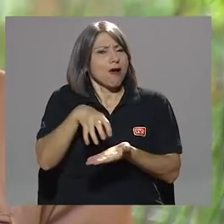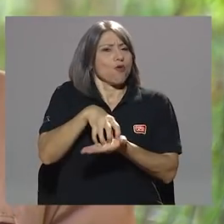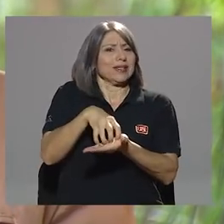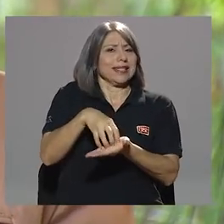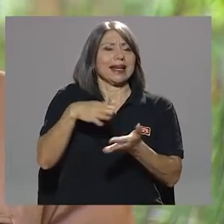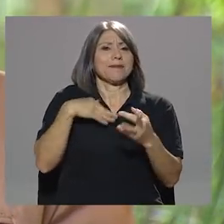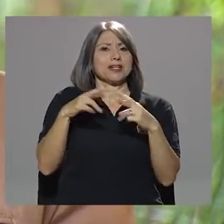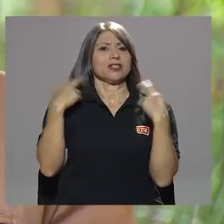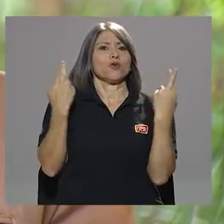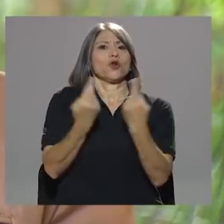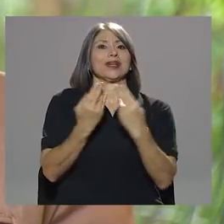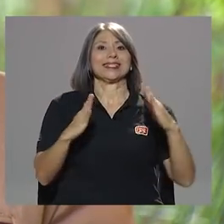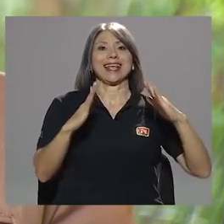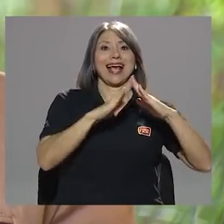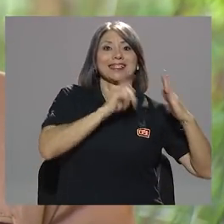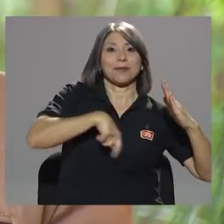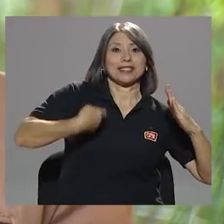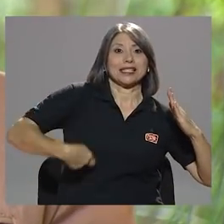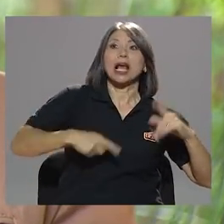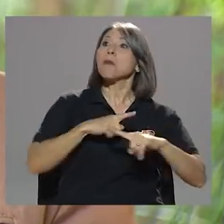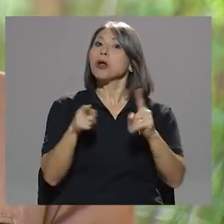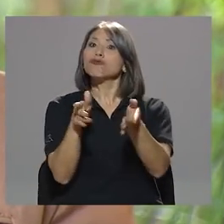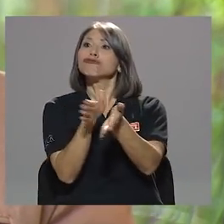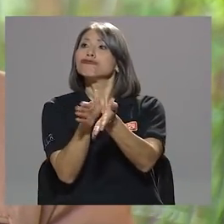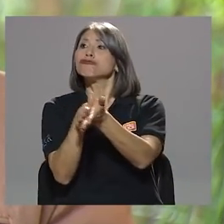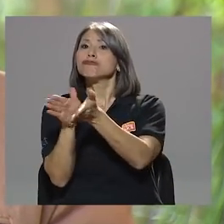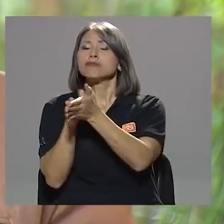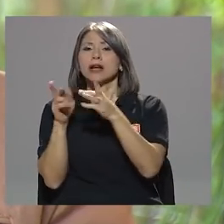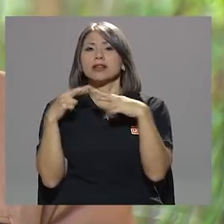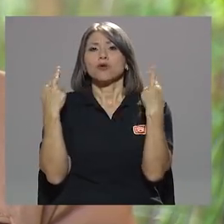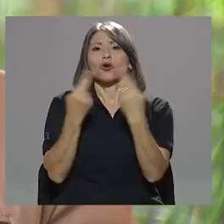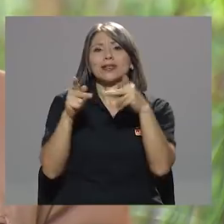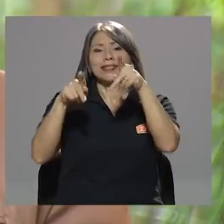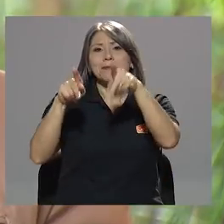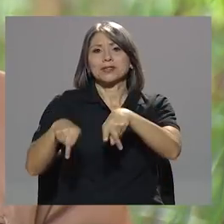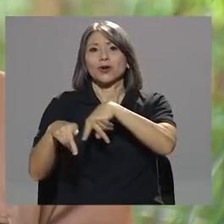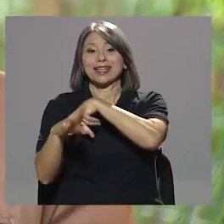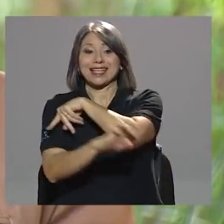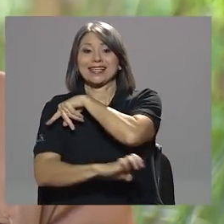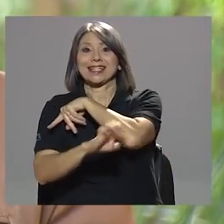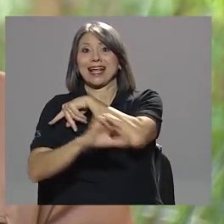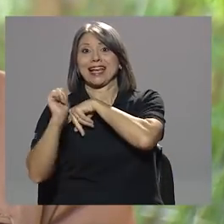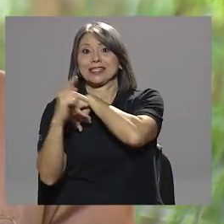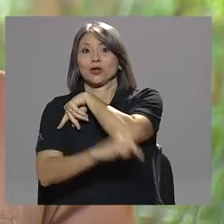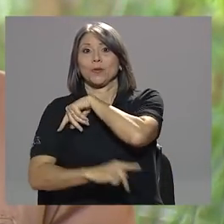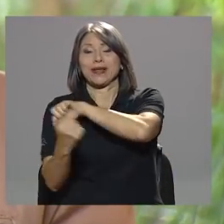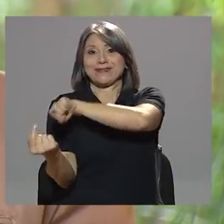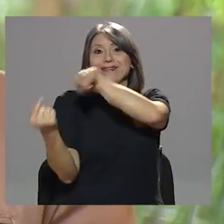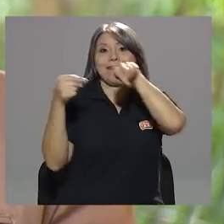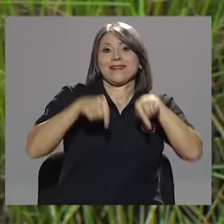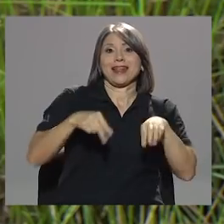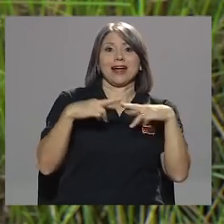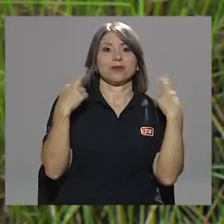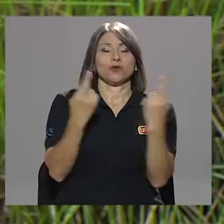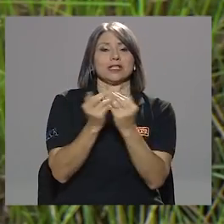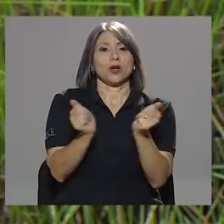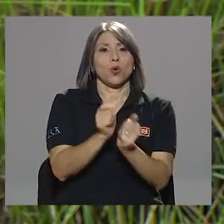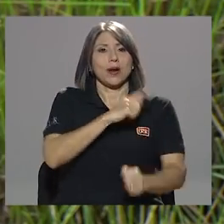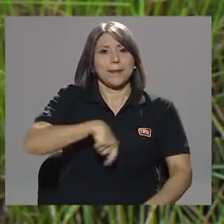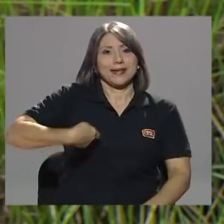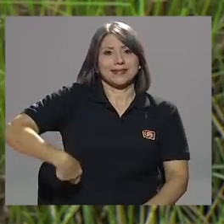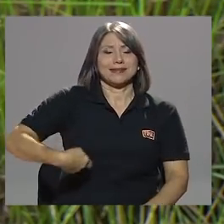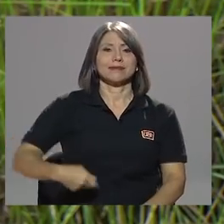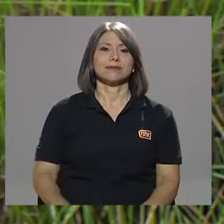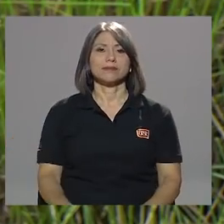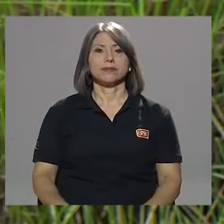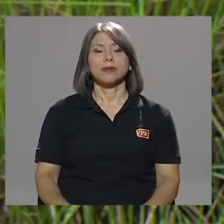reuniones en casa presidencial, pero aplauden las reuniones de los extranjeros que vienen a reunirse con el presidente. Hay tal vez